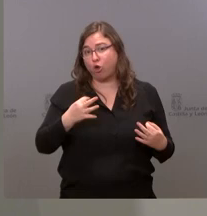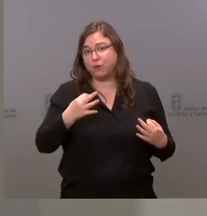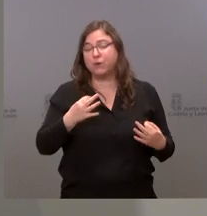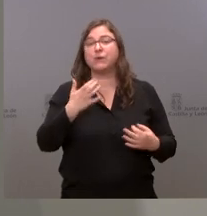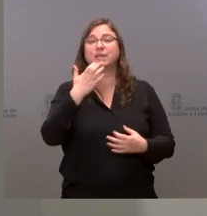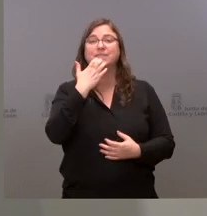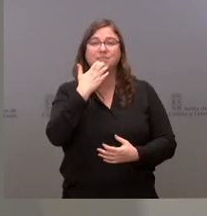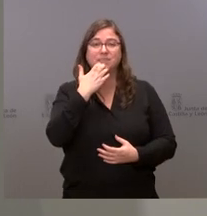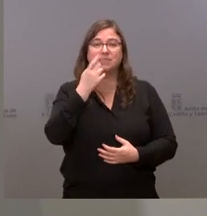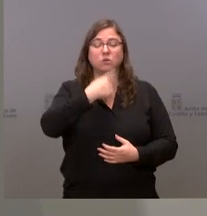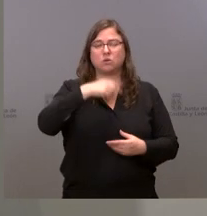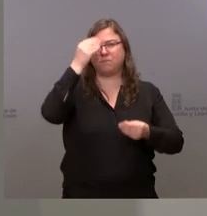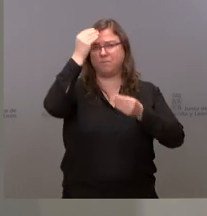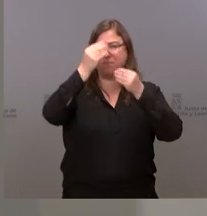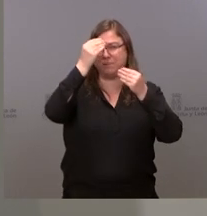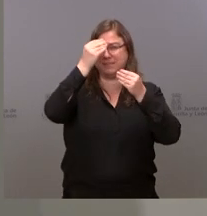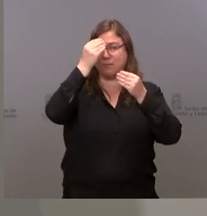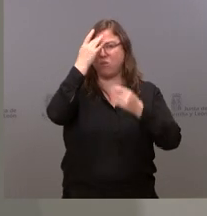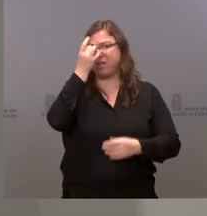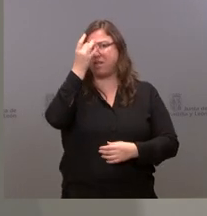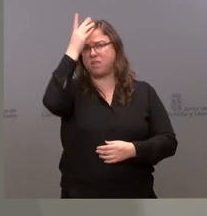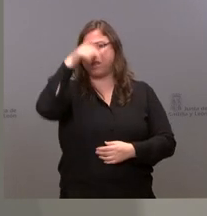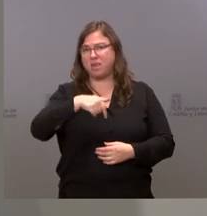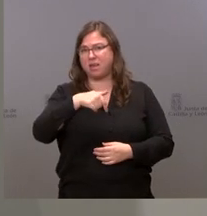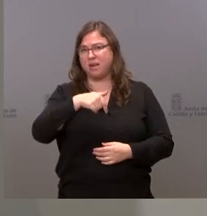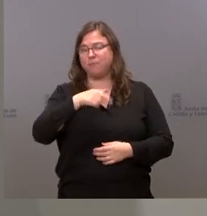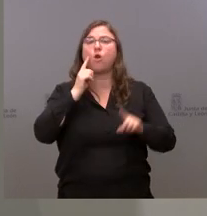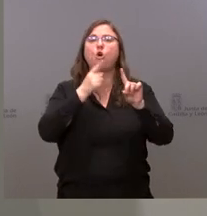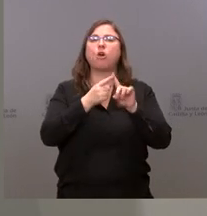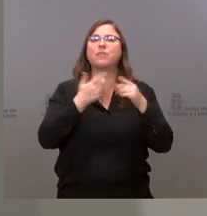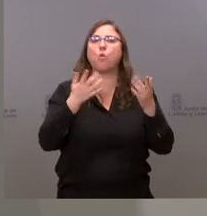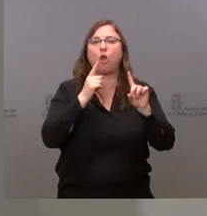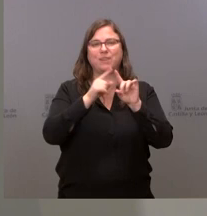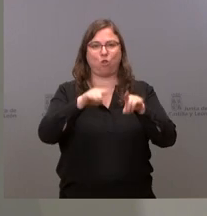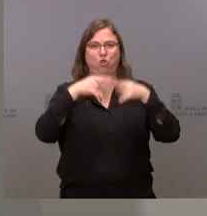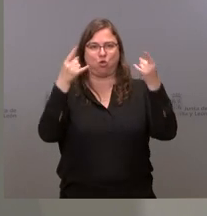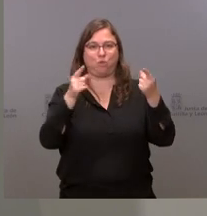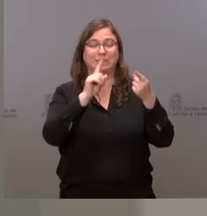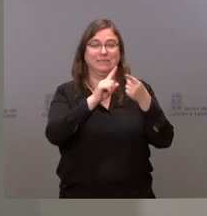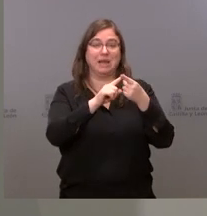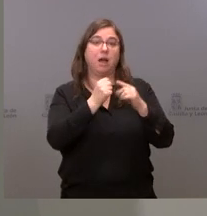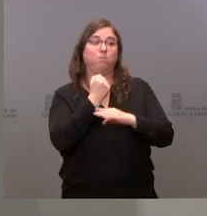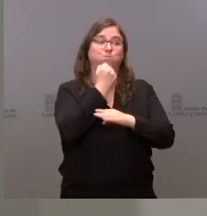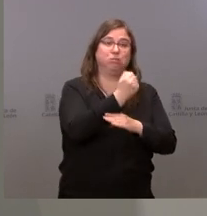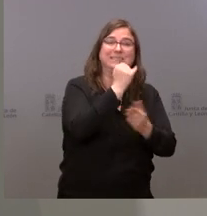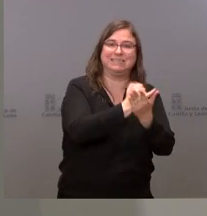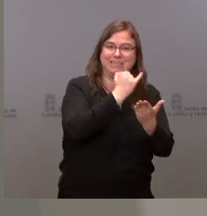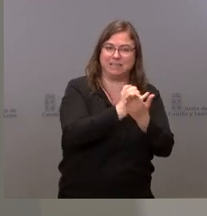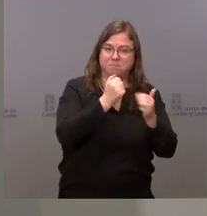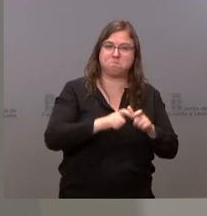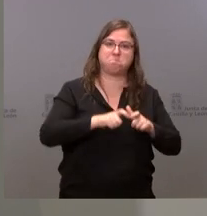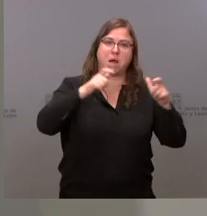medida en que estamos pensando esta iniciativa, tiene un doble objetivo, que es el refuerzo de los test que realizamos